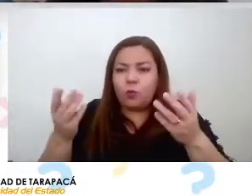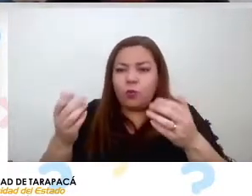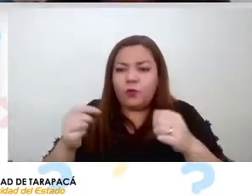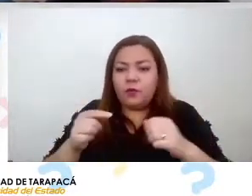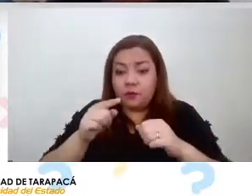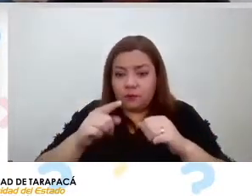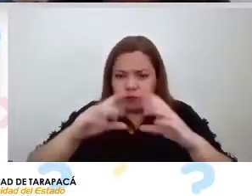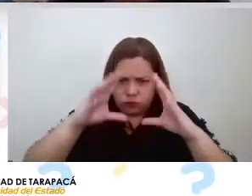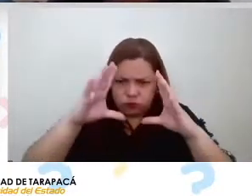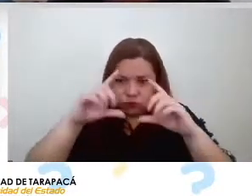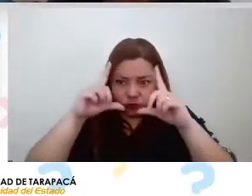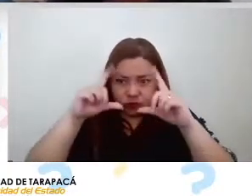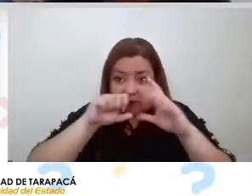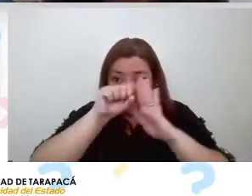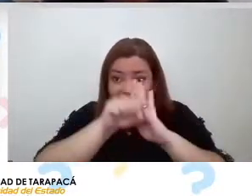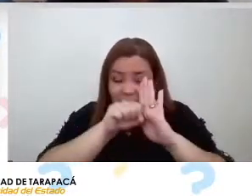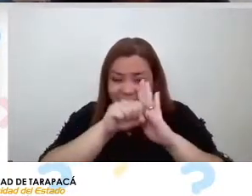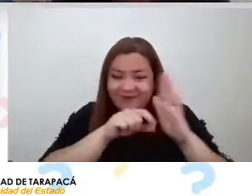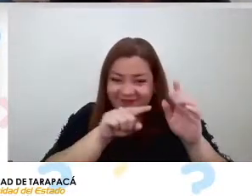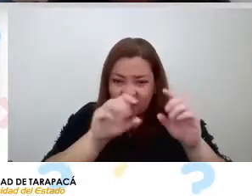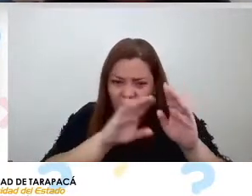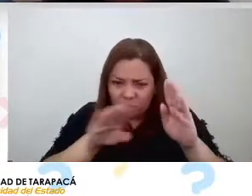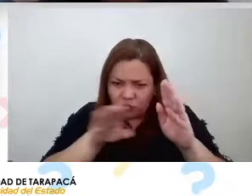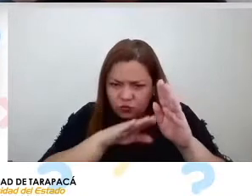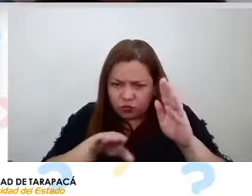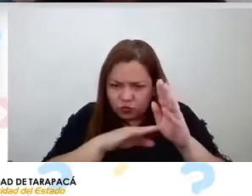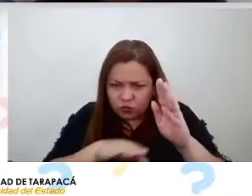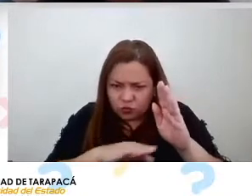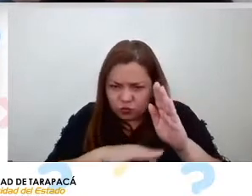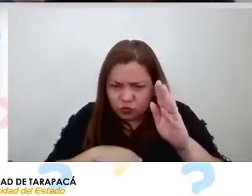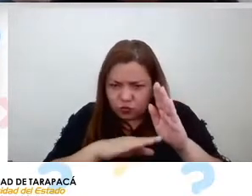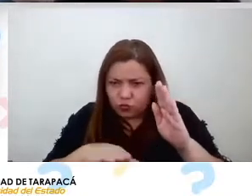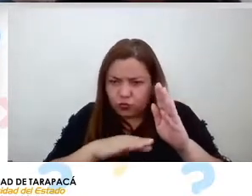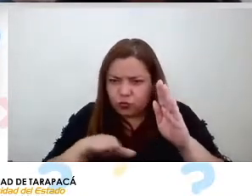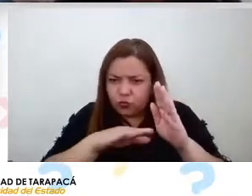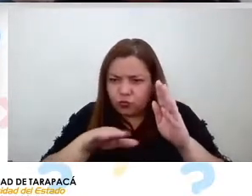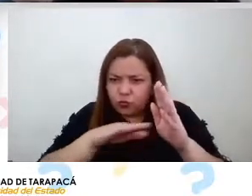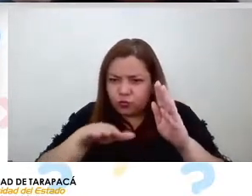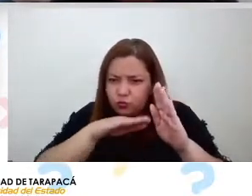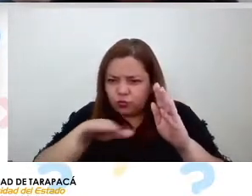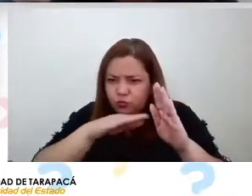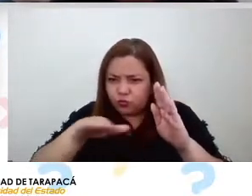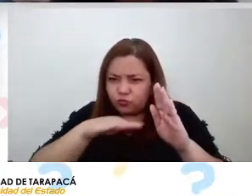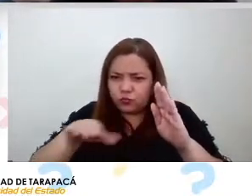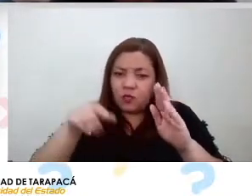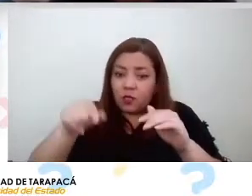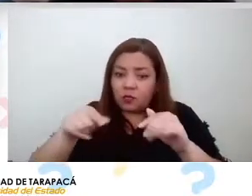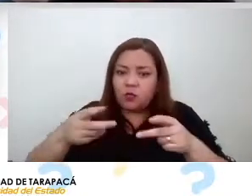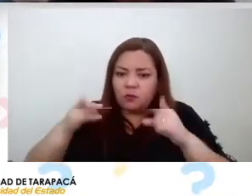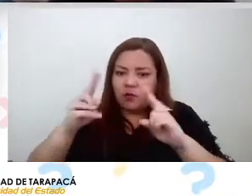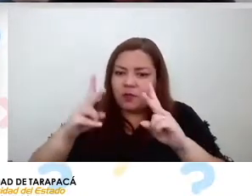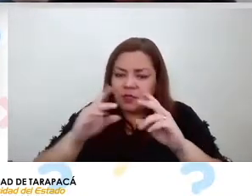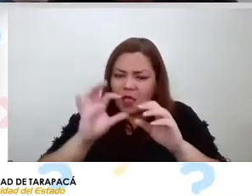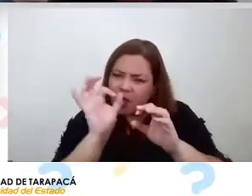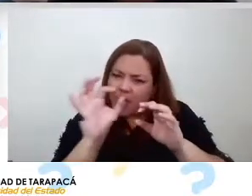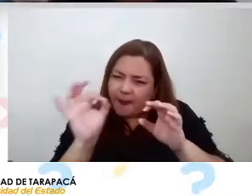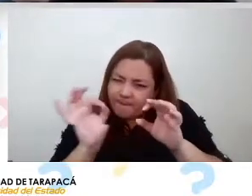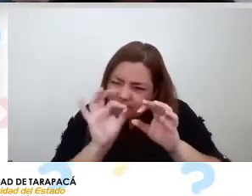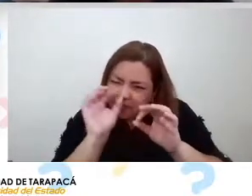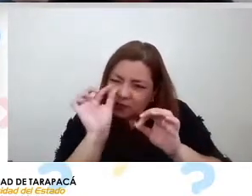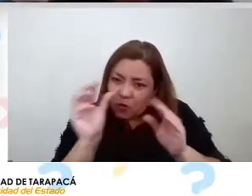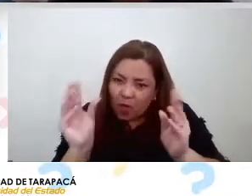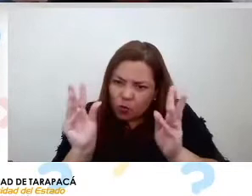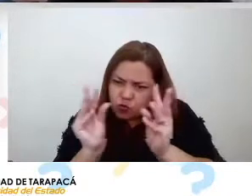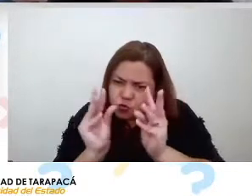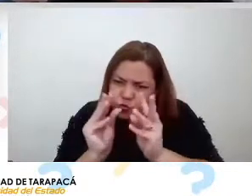manera. Entonces, ¿qué hace? Avanza por la superficie y eso permite la acumulación de estas mini partículas y